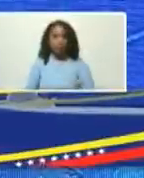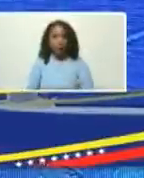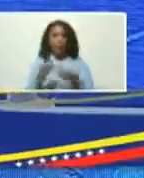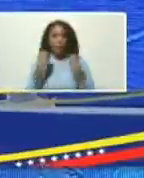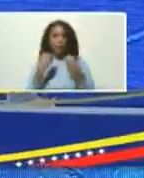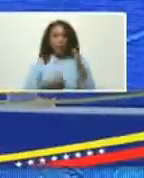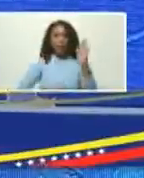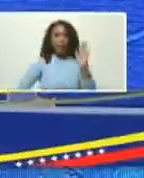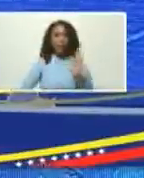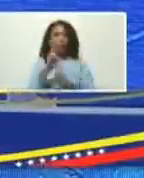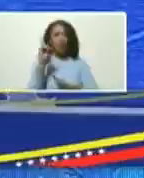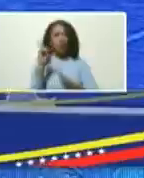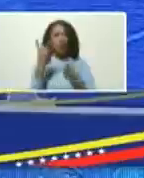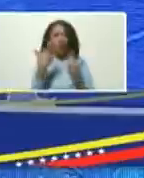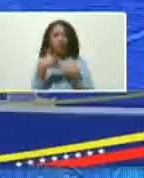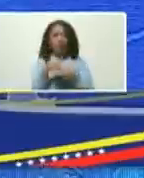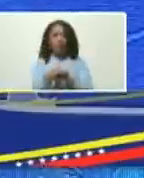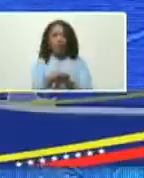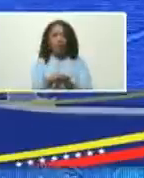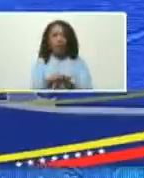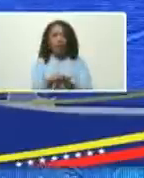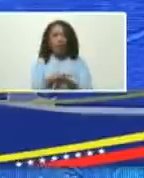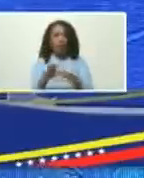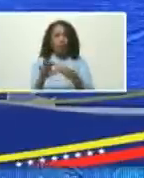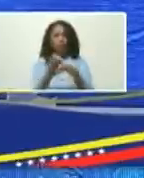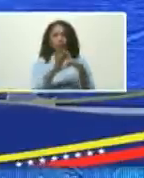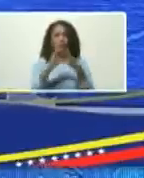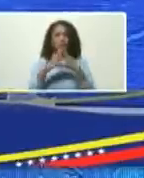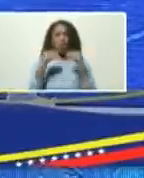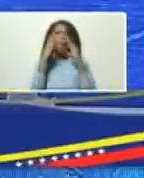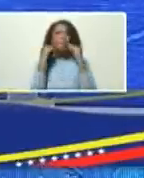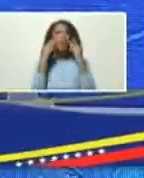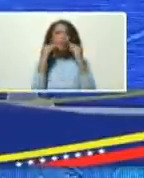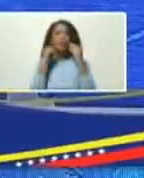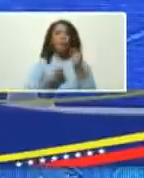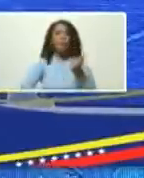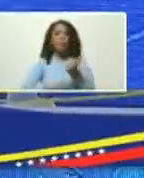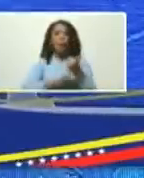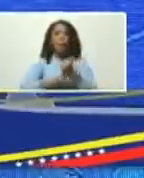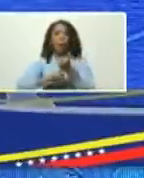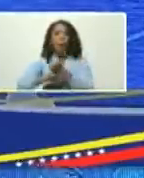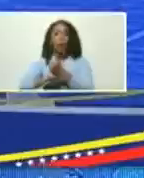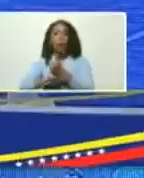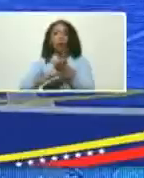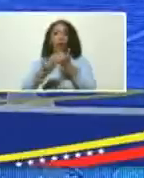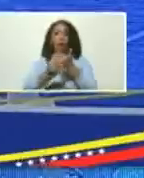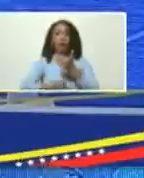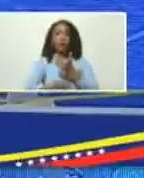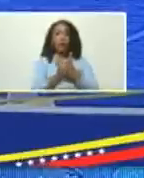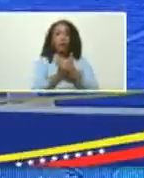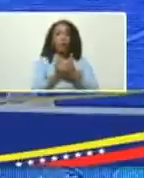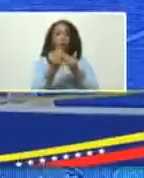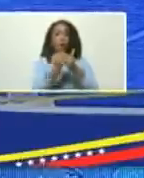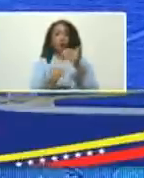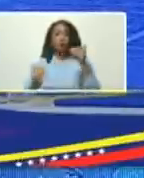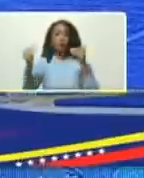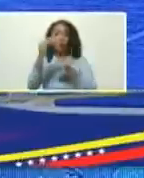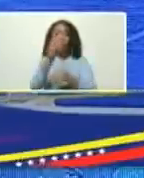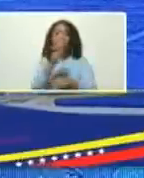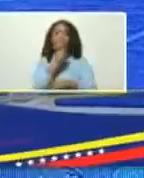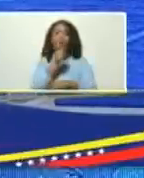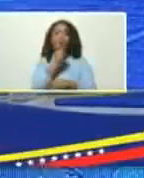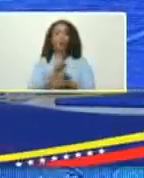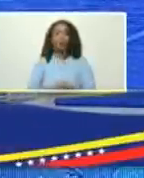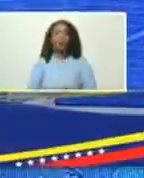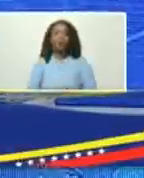desarrollo integral uniendo todas las experiencias favorables y avanzando por encima de las dificultades